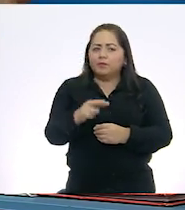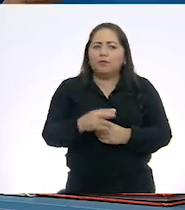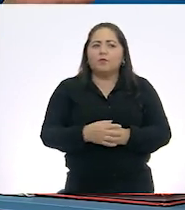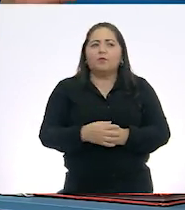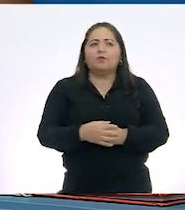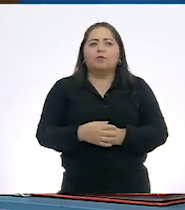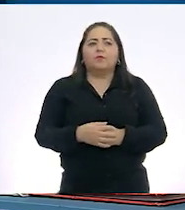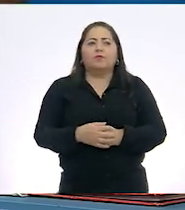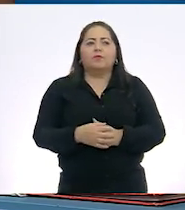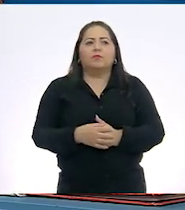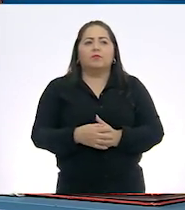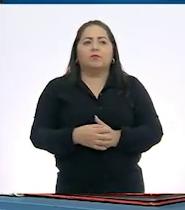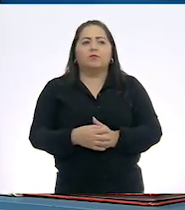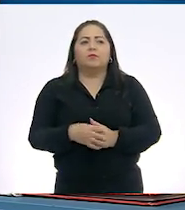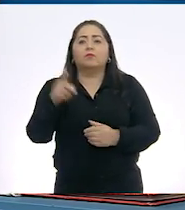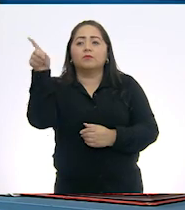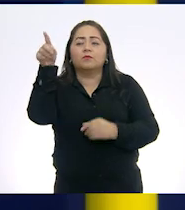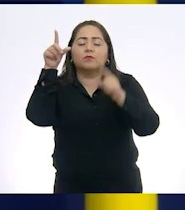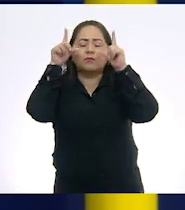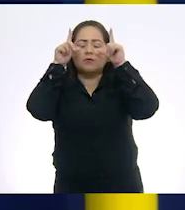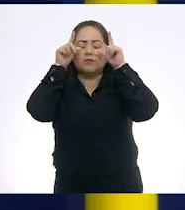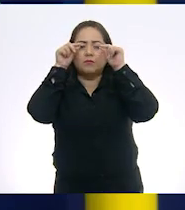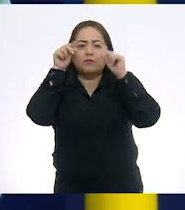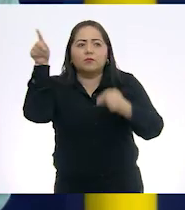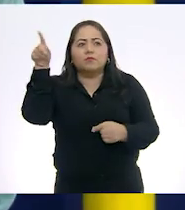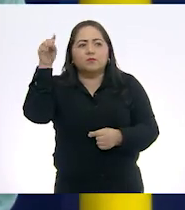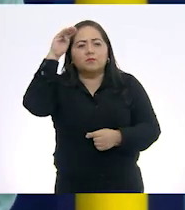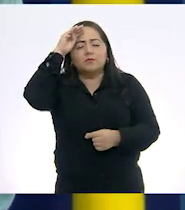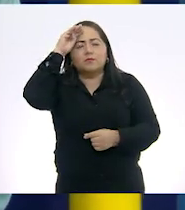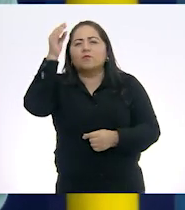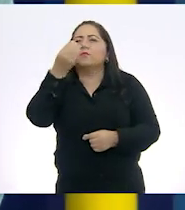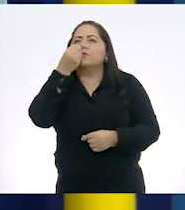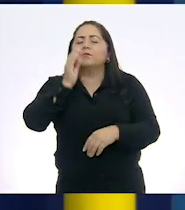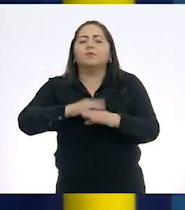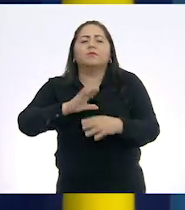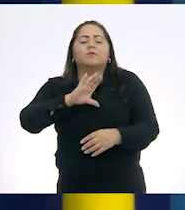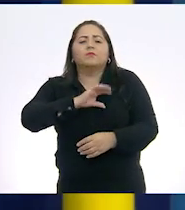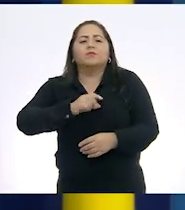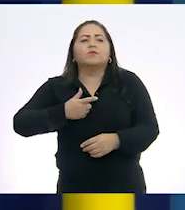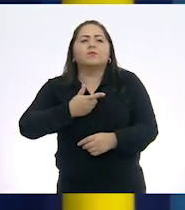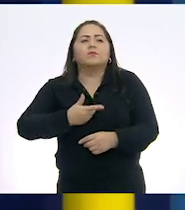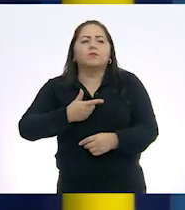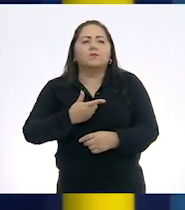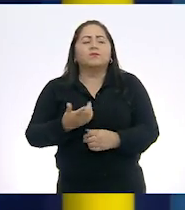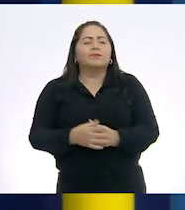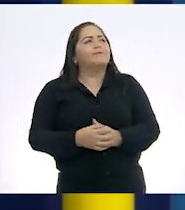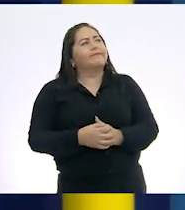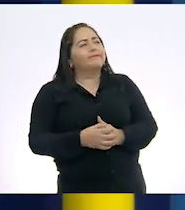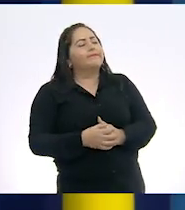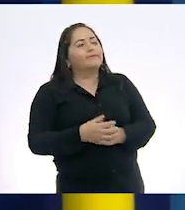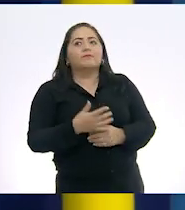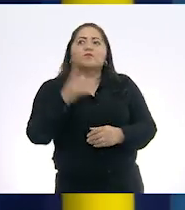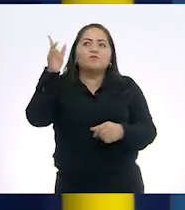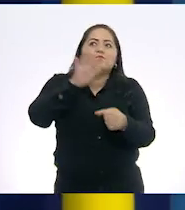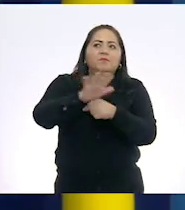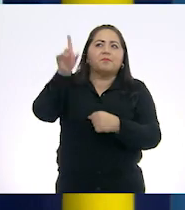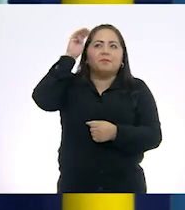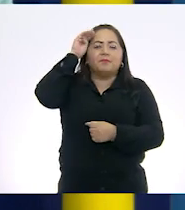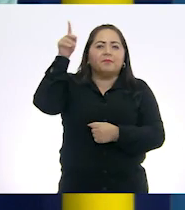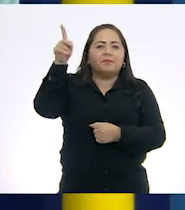Joaquín, te propongo algo. Cierra los ojos. Cierra los ojos. Piensa en la comida que más te guste. ¡Uya! ¿En qué pensaste?